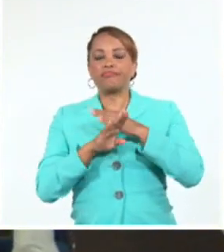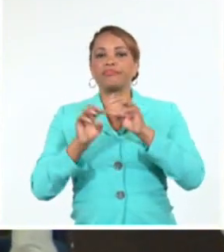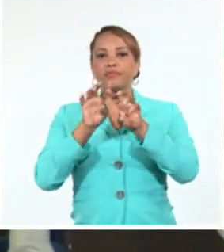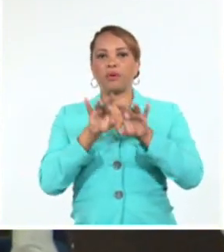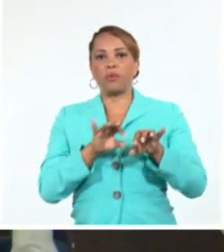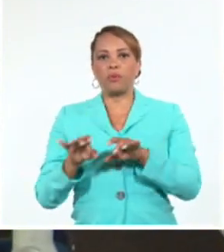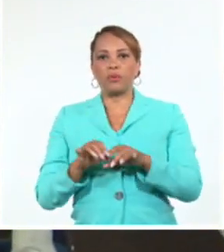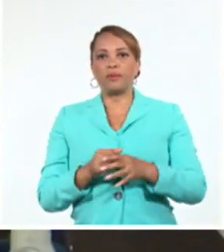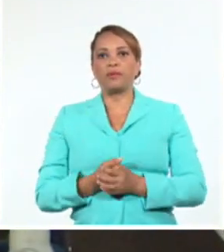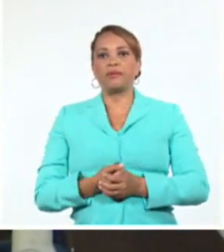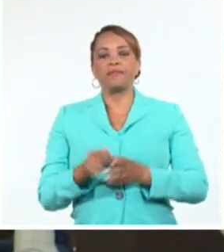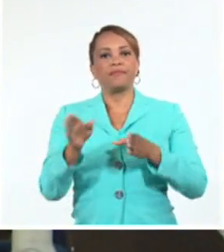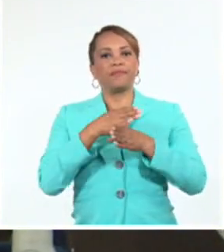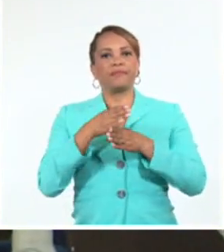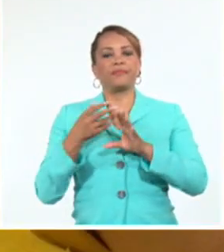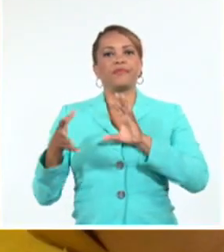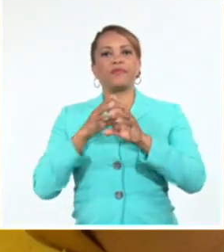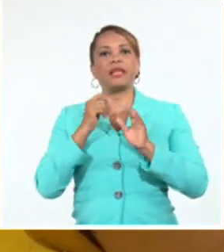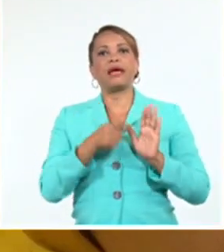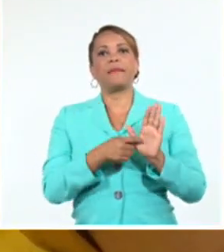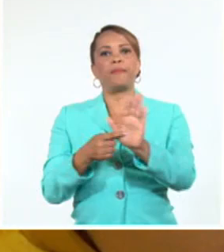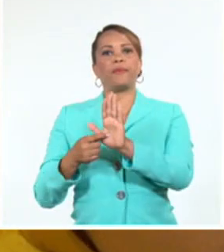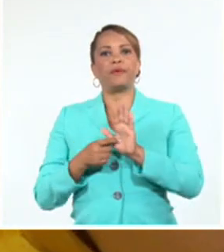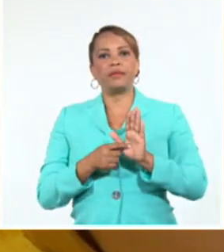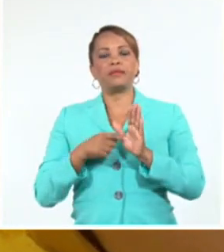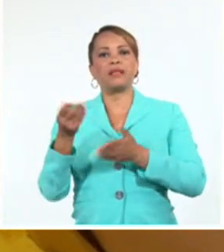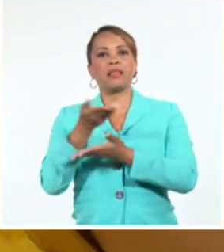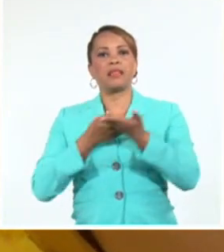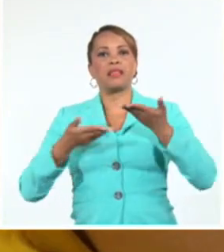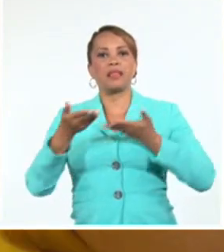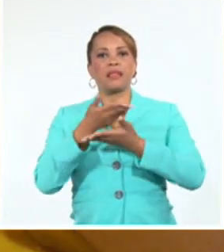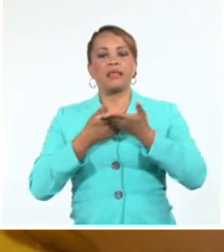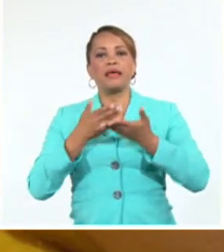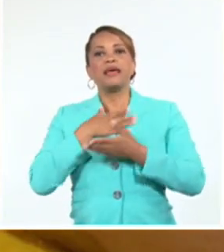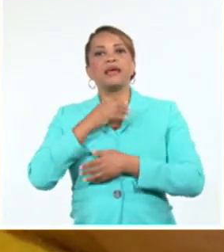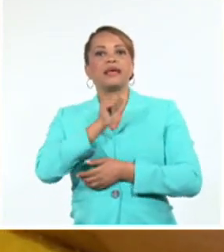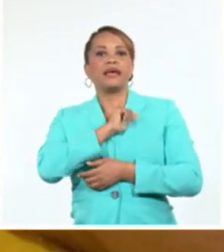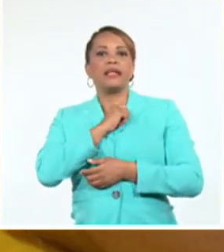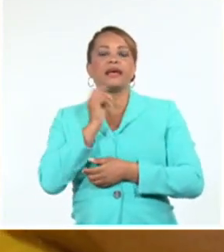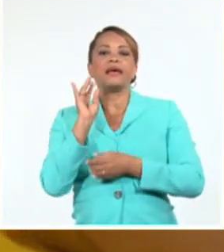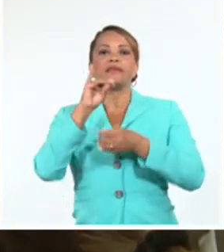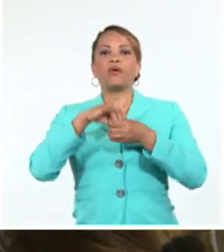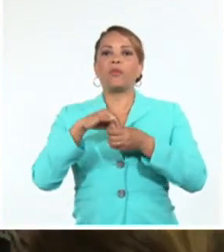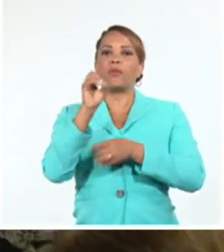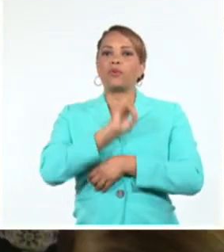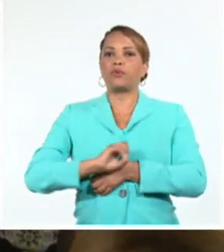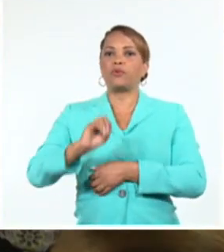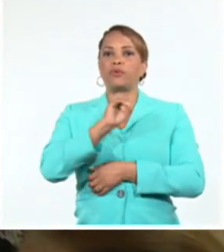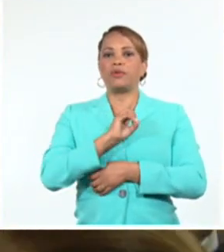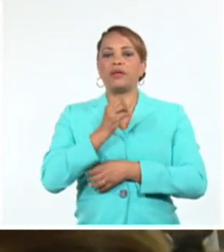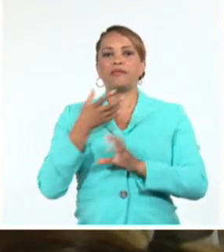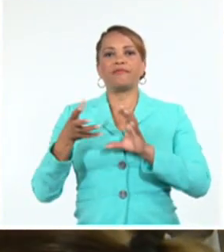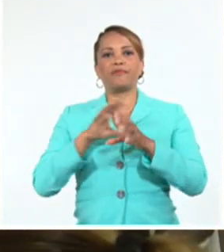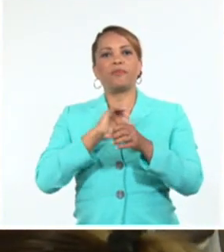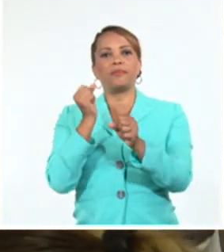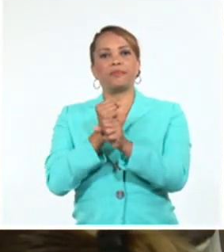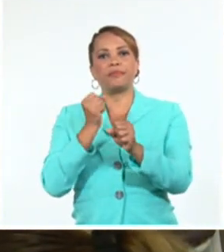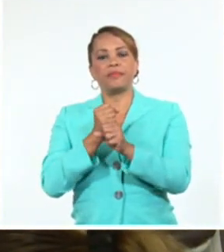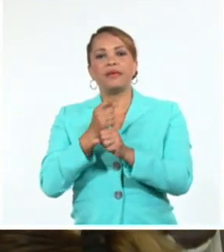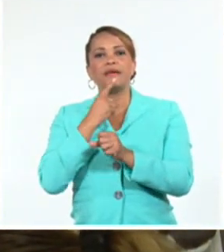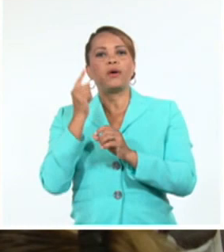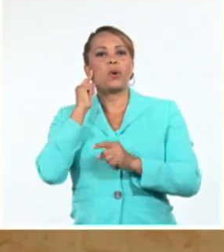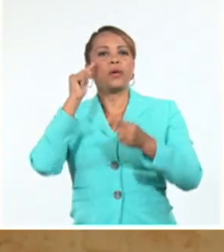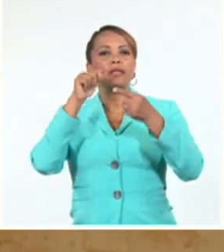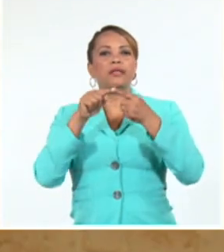presencial y virtual, las ponencias y debates intentan la integración de proyectos y estrategias a fin de defender la identidad en las